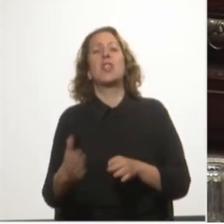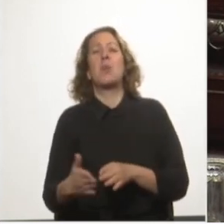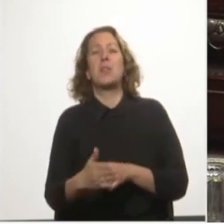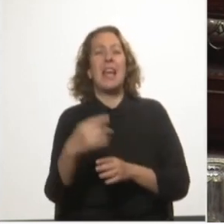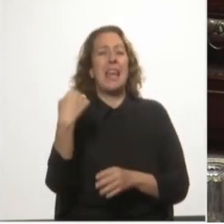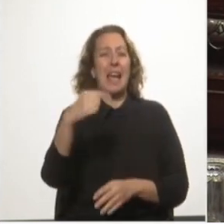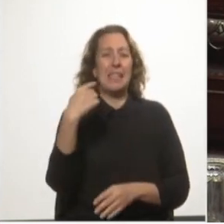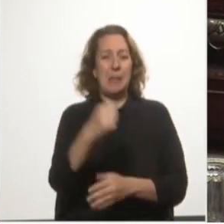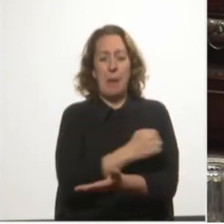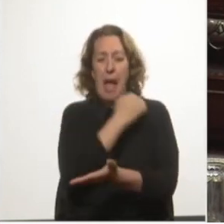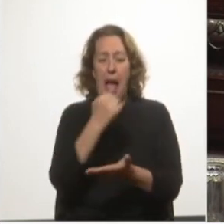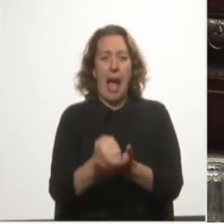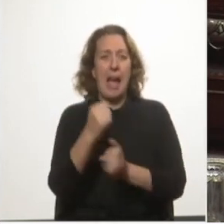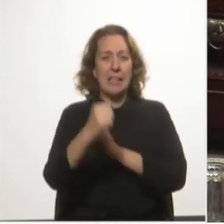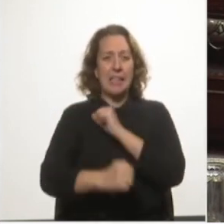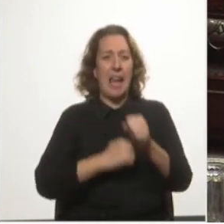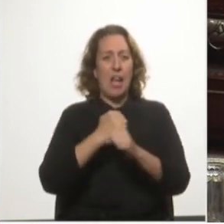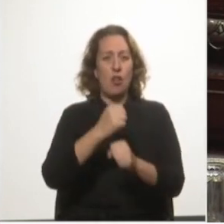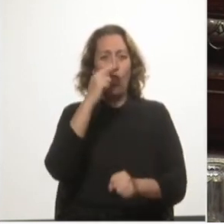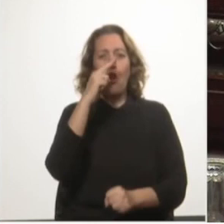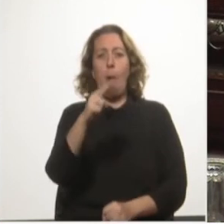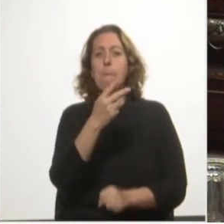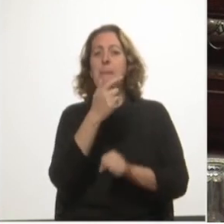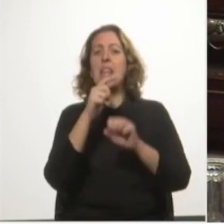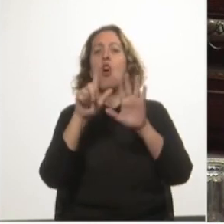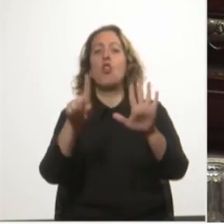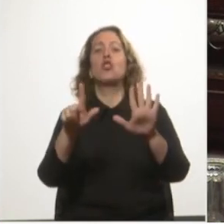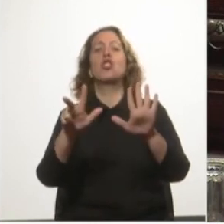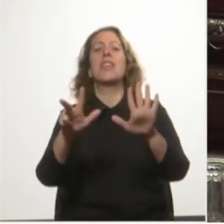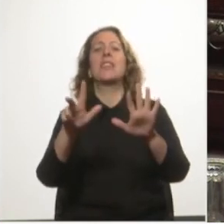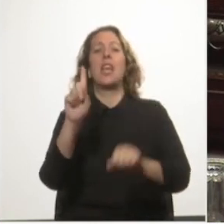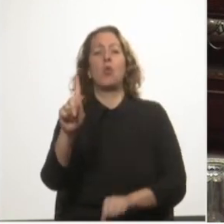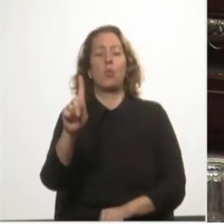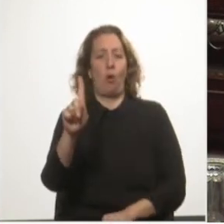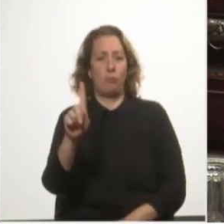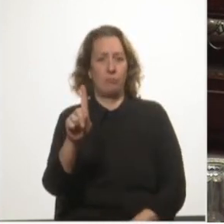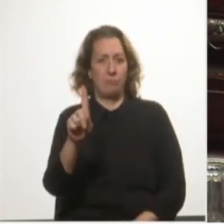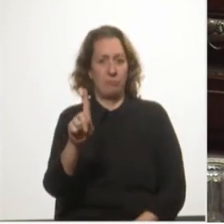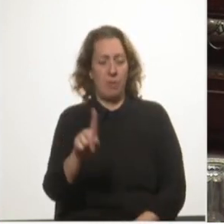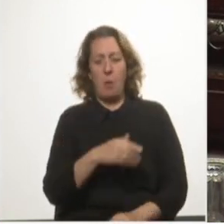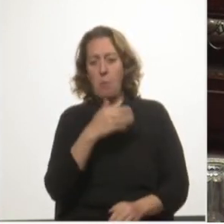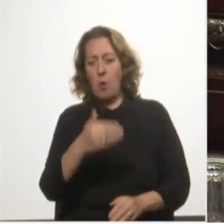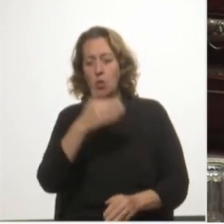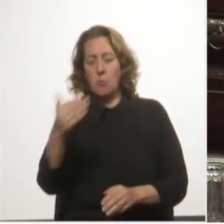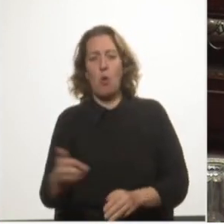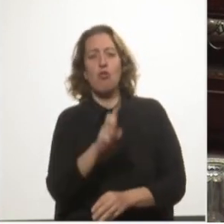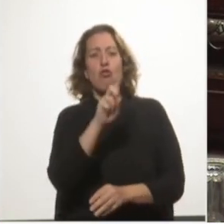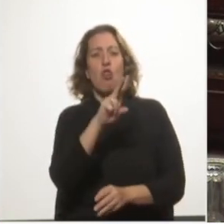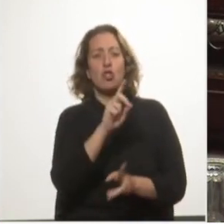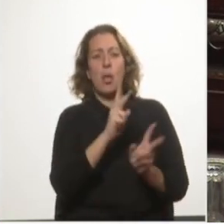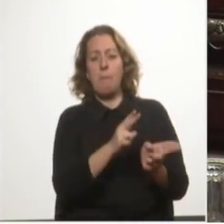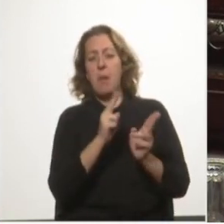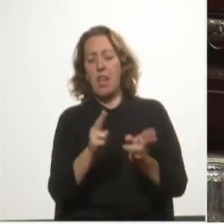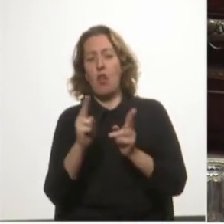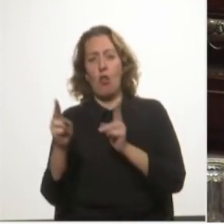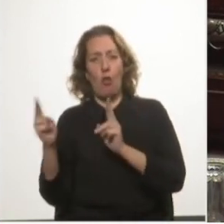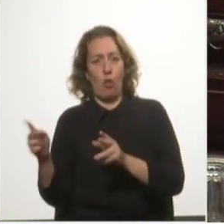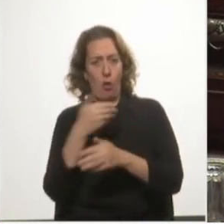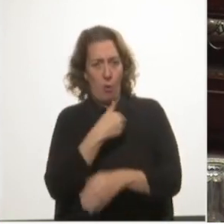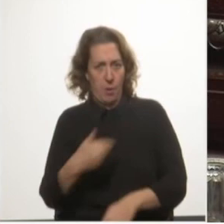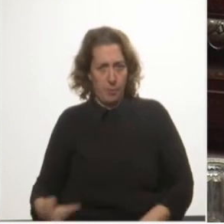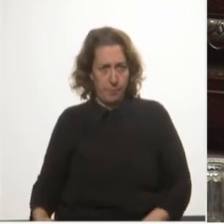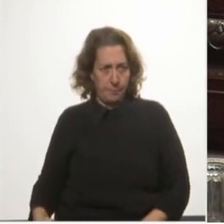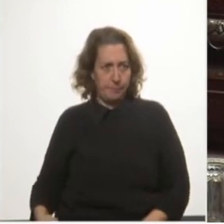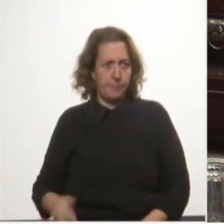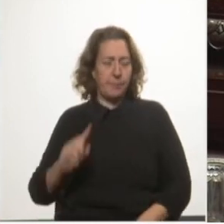2021, es decir, abarcando los próximos 12 periodos de gobierno. Una decisión